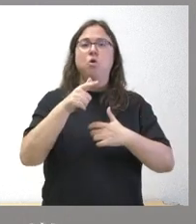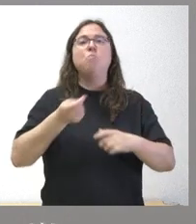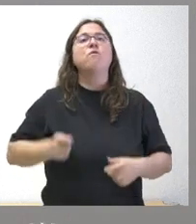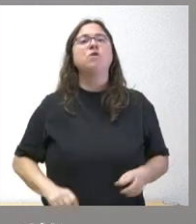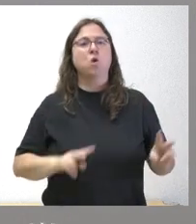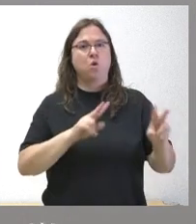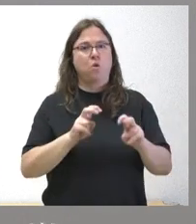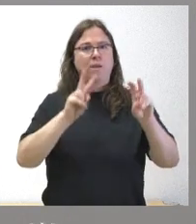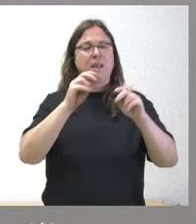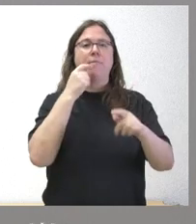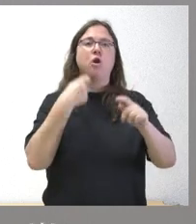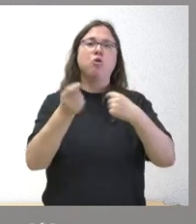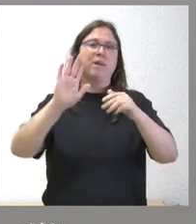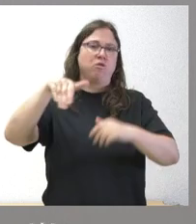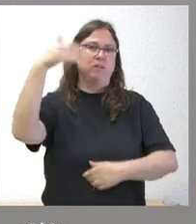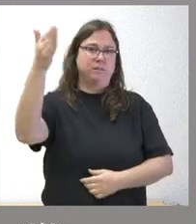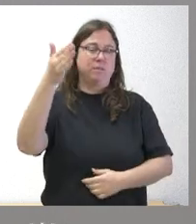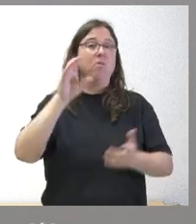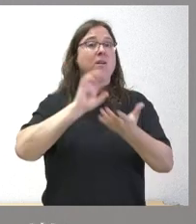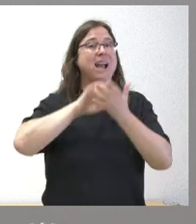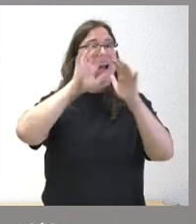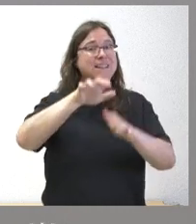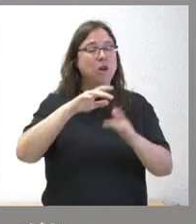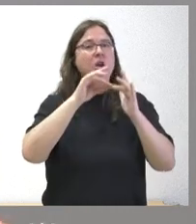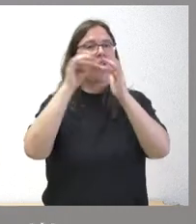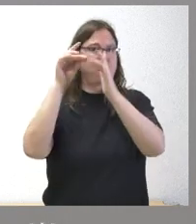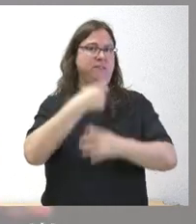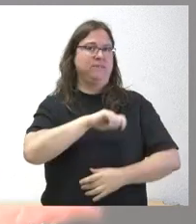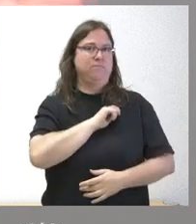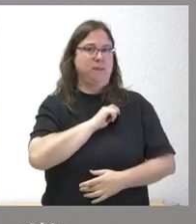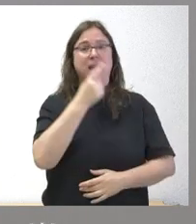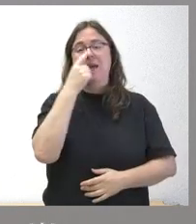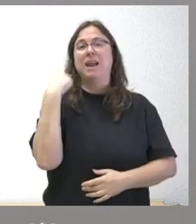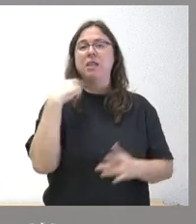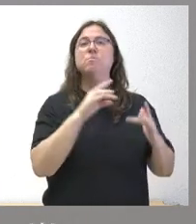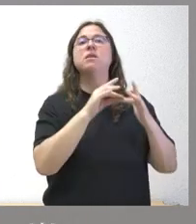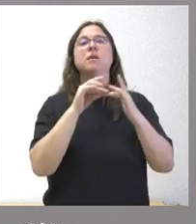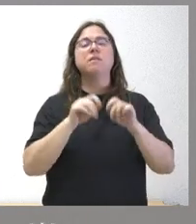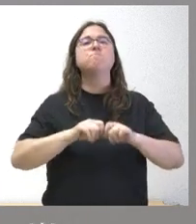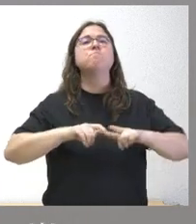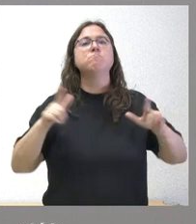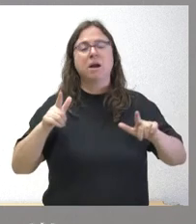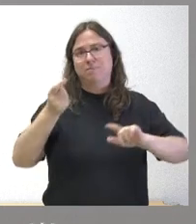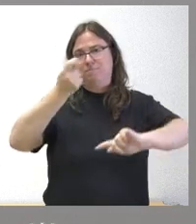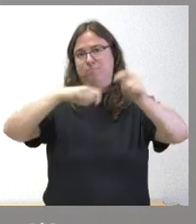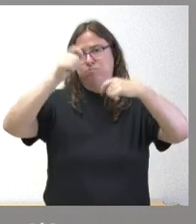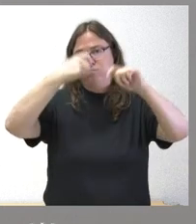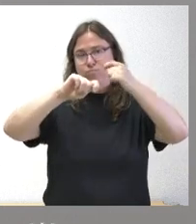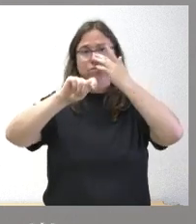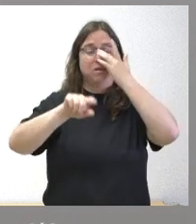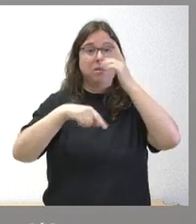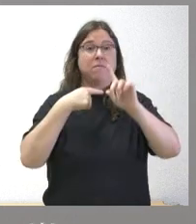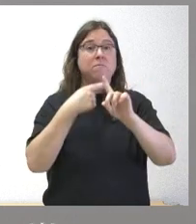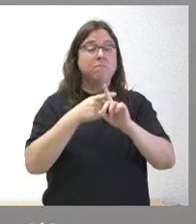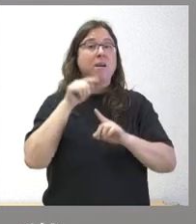comercio exterior y que Castilla León esté liderando en este momento dentro de España. Lo lideró el año pasado el crecimiento de las exportaciones y que seamos una comunidad